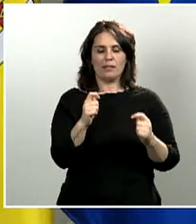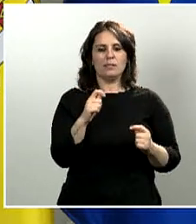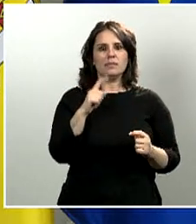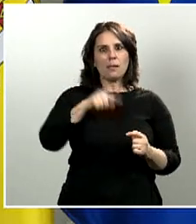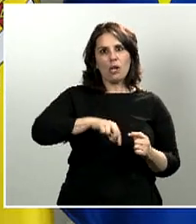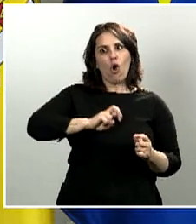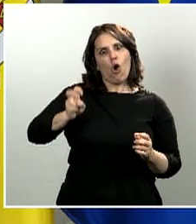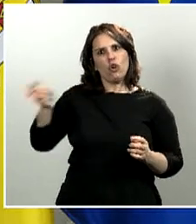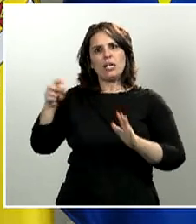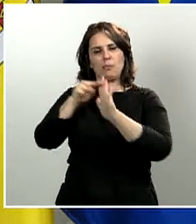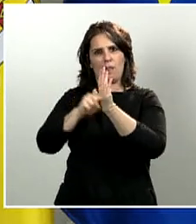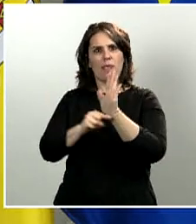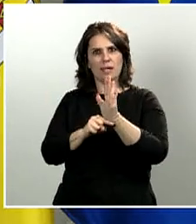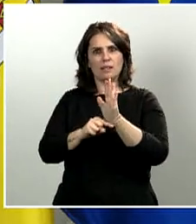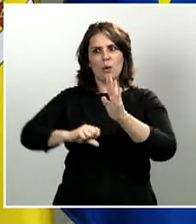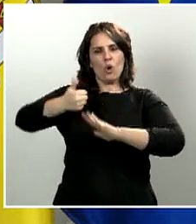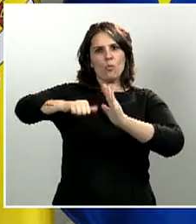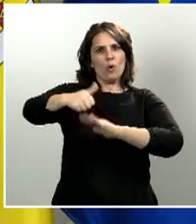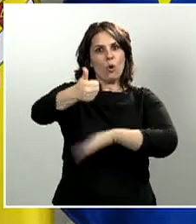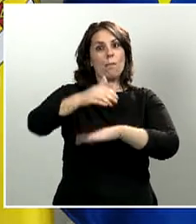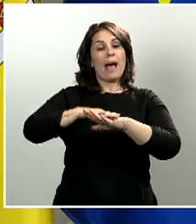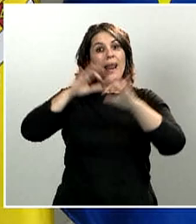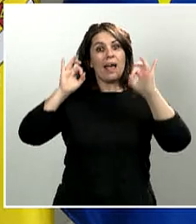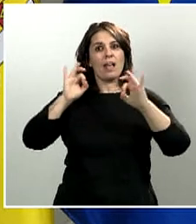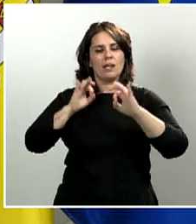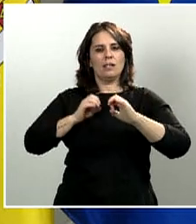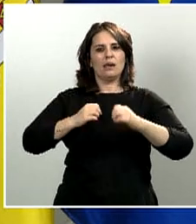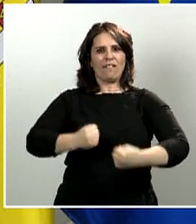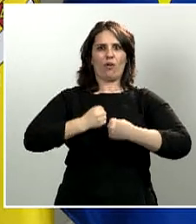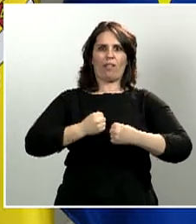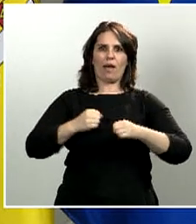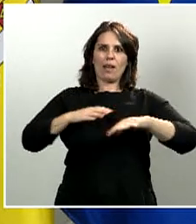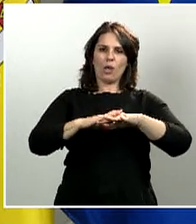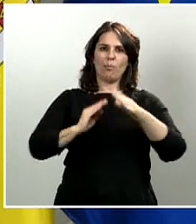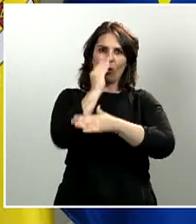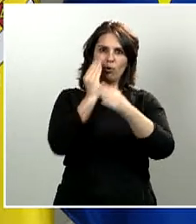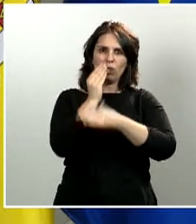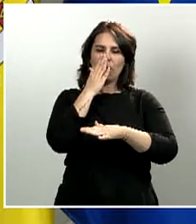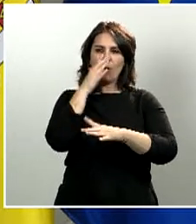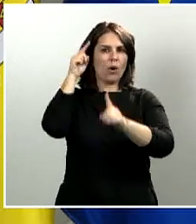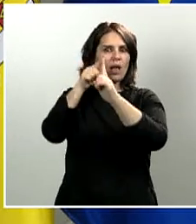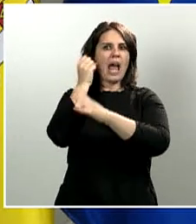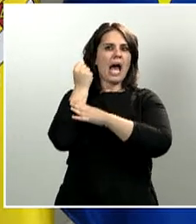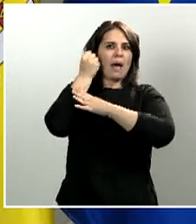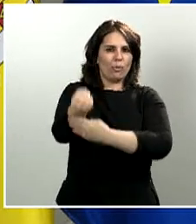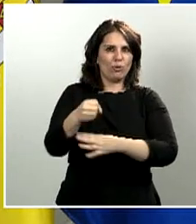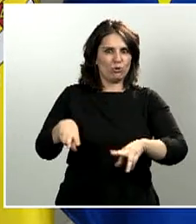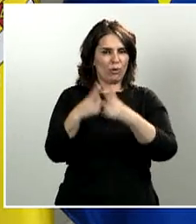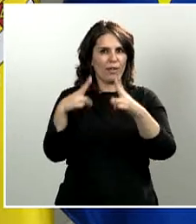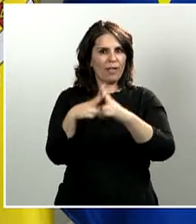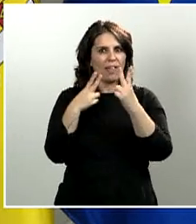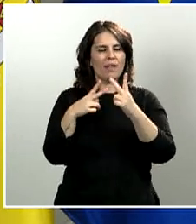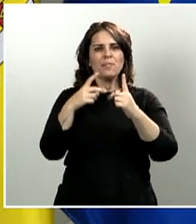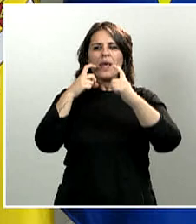medidas para reforzar nuestro tejido productivo, para apoyar al conjunto de la sociedad y tratar de preservar una